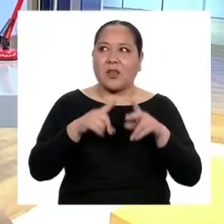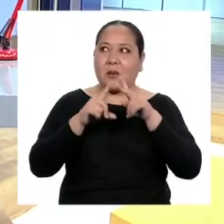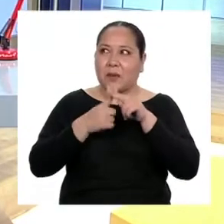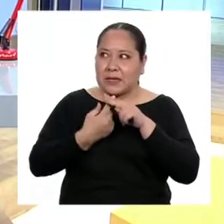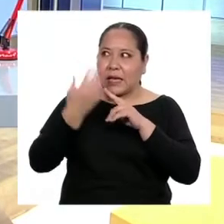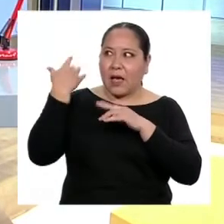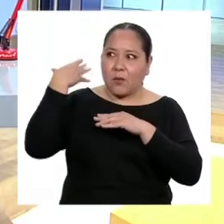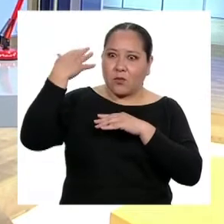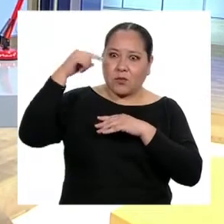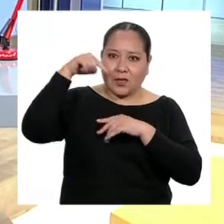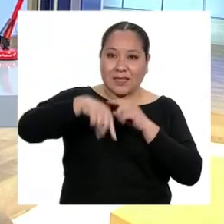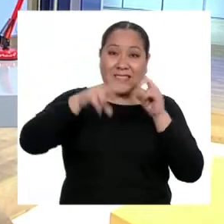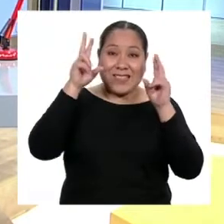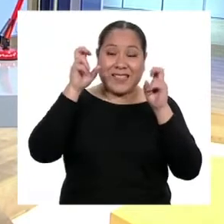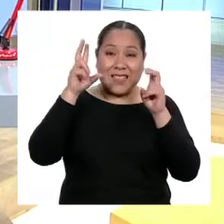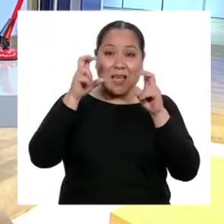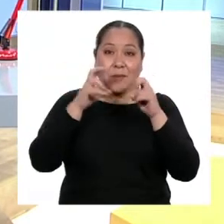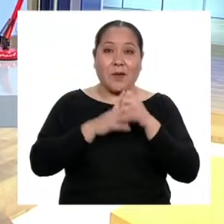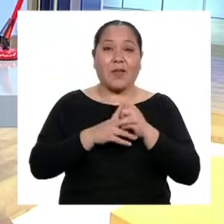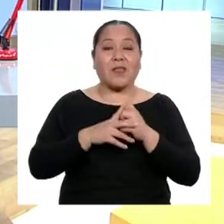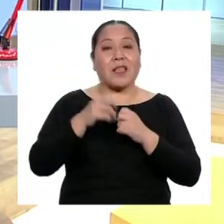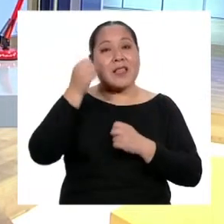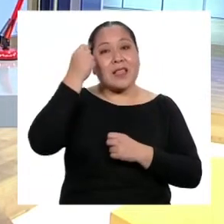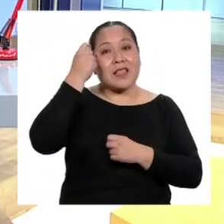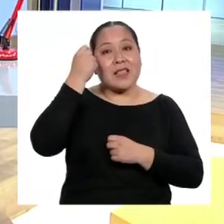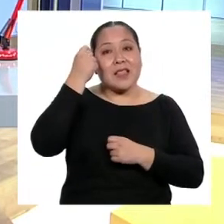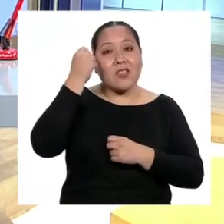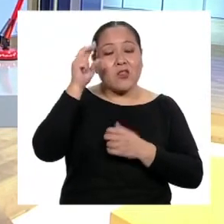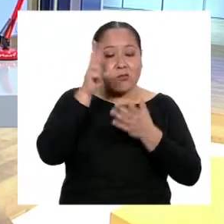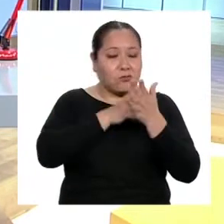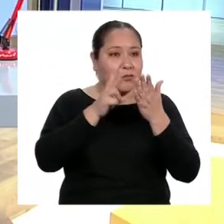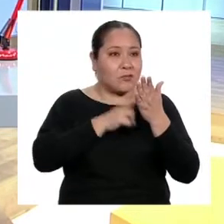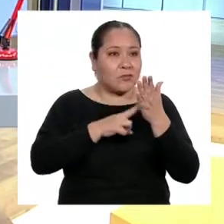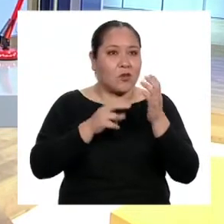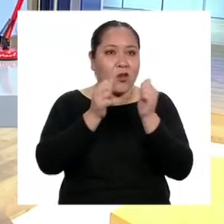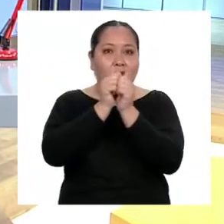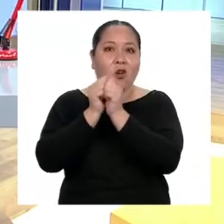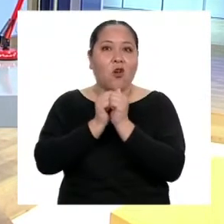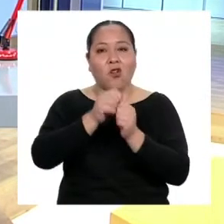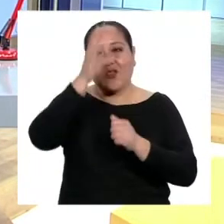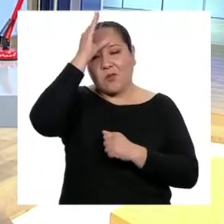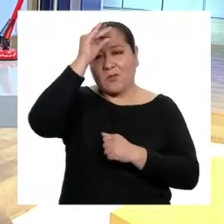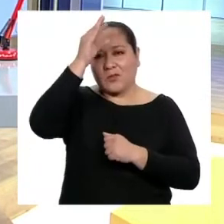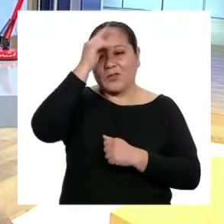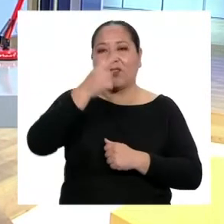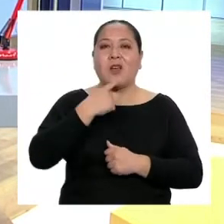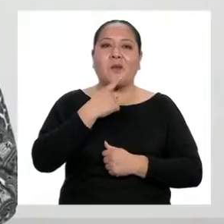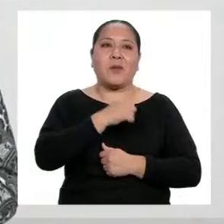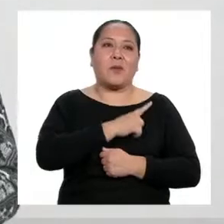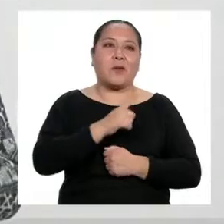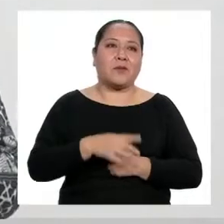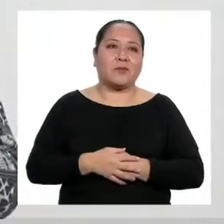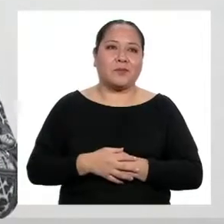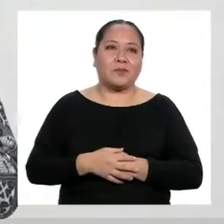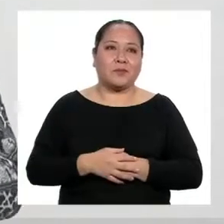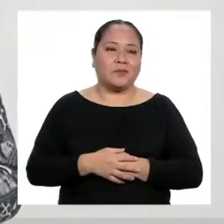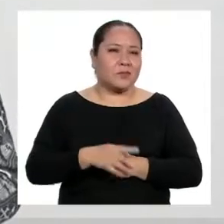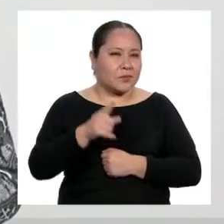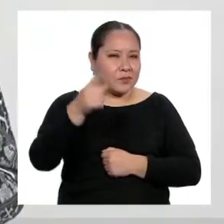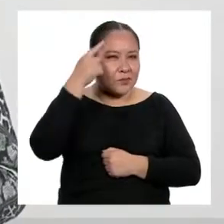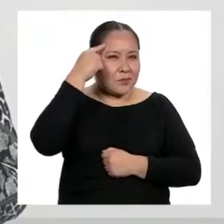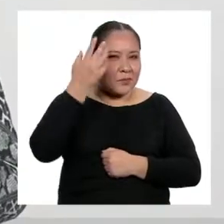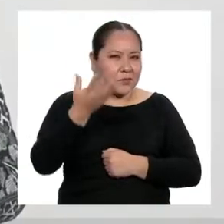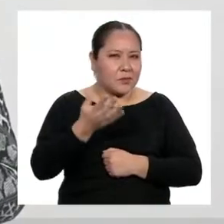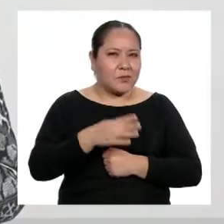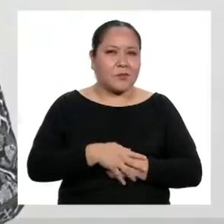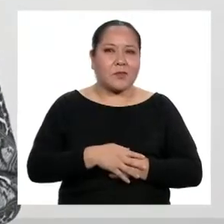empezamos con este tema de la comprensión lectora, junto con las chicas y chicos de primero de secundaria. ¿Y qué te parece